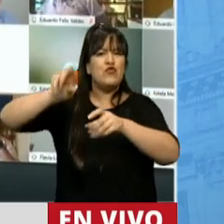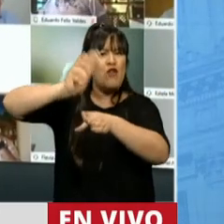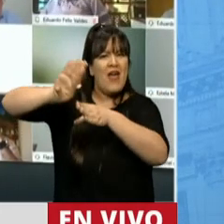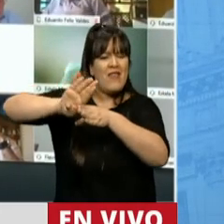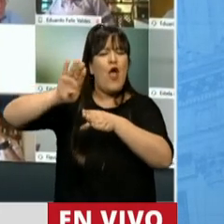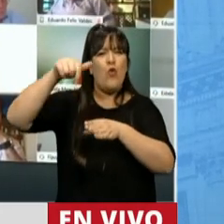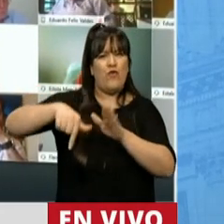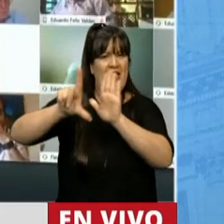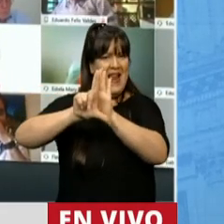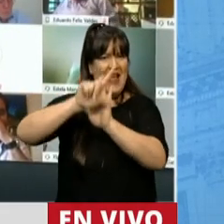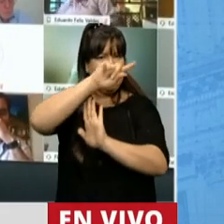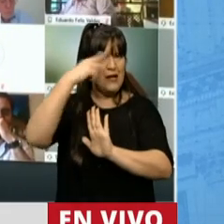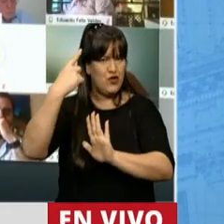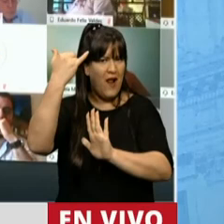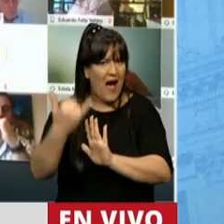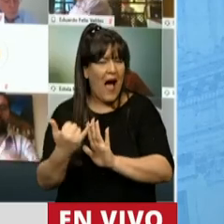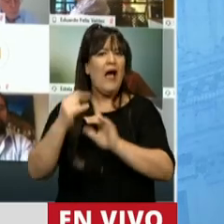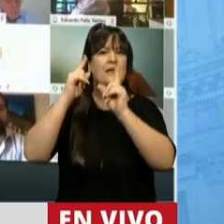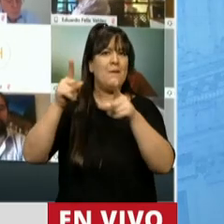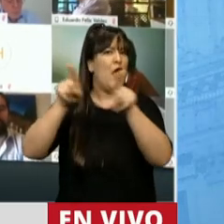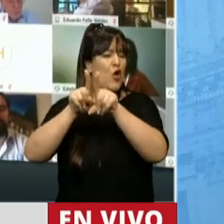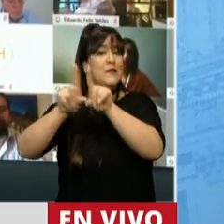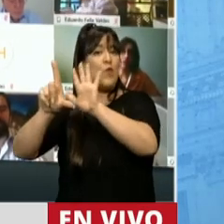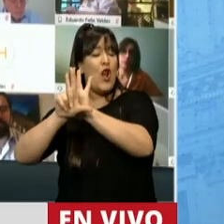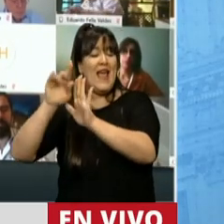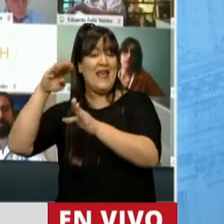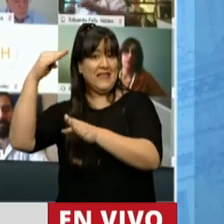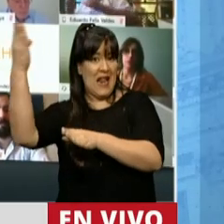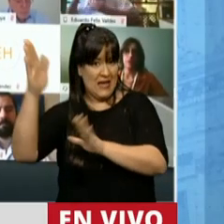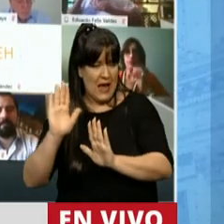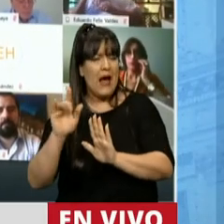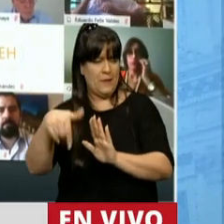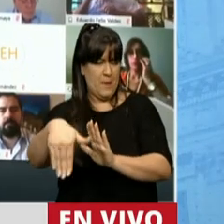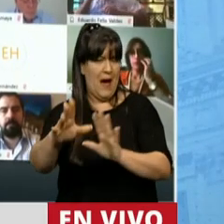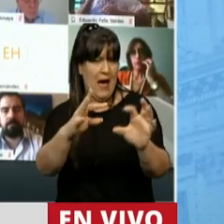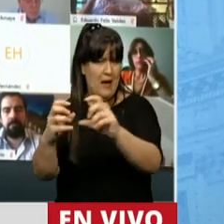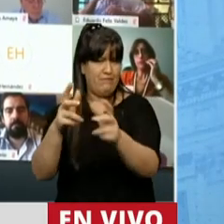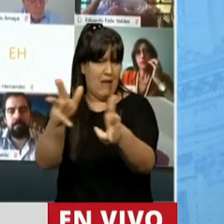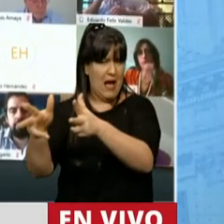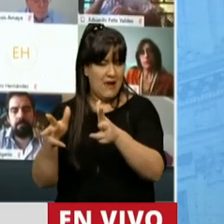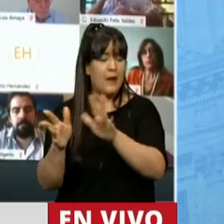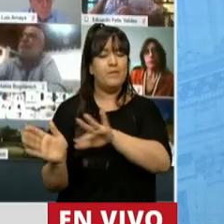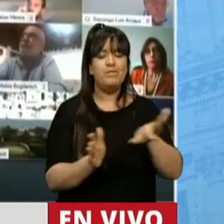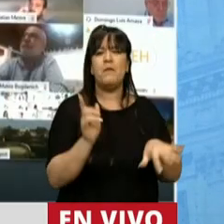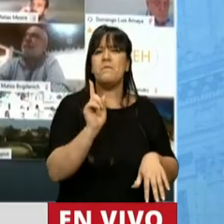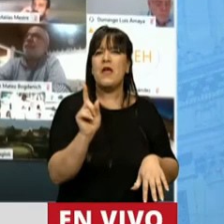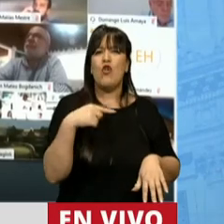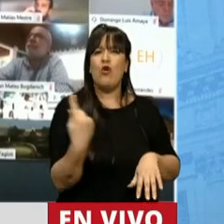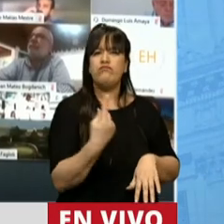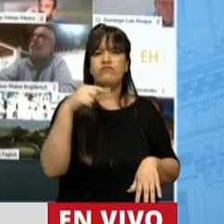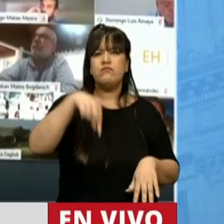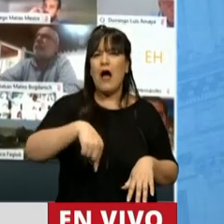nacional a las mismas condiciones de los de ley extranjera. Y nos parece entonces que debemos dotar